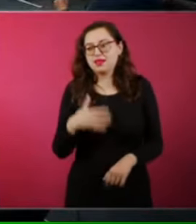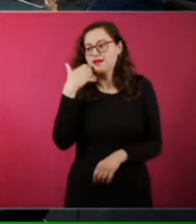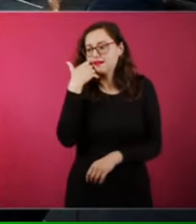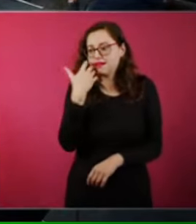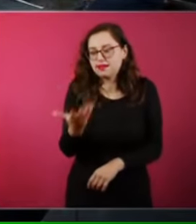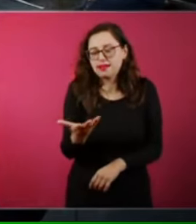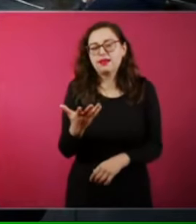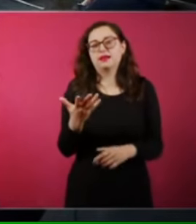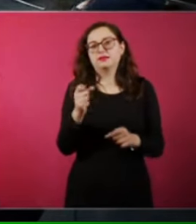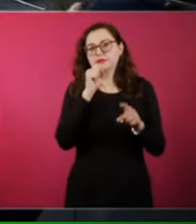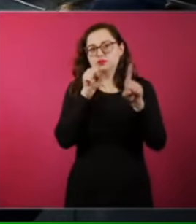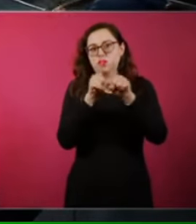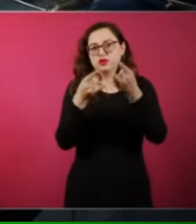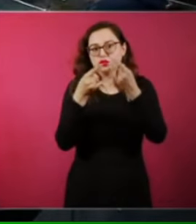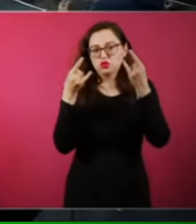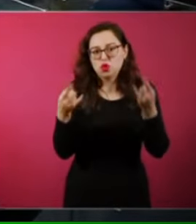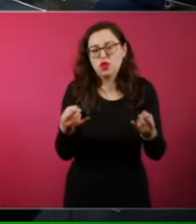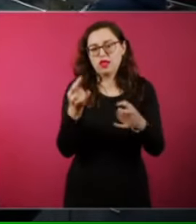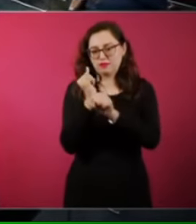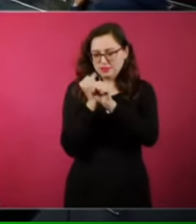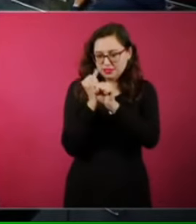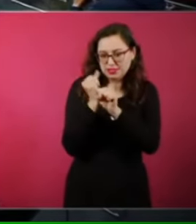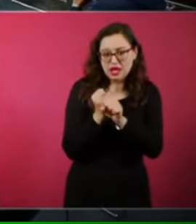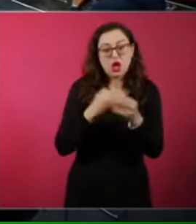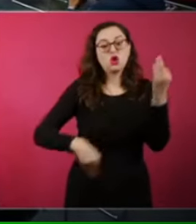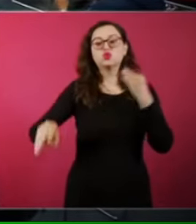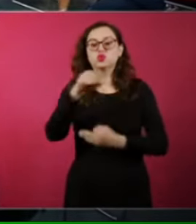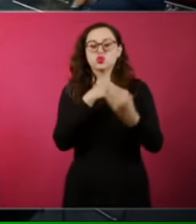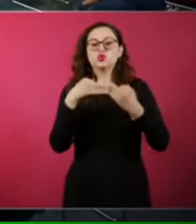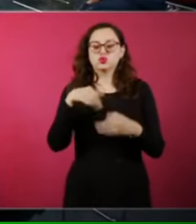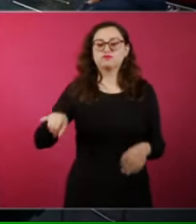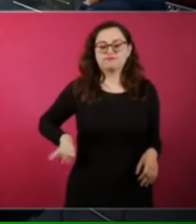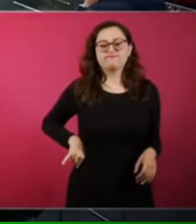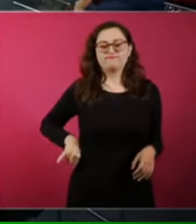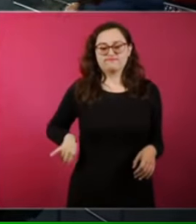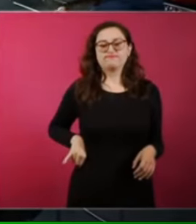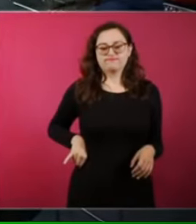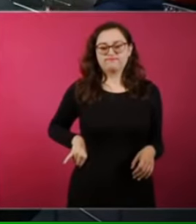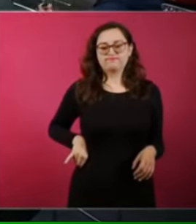los revolucionarios, a los historiadores, a todos nos debe de